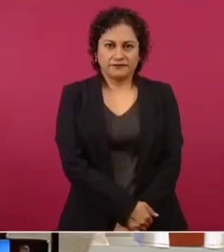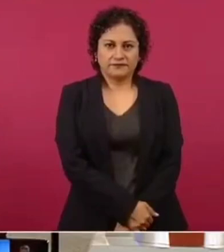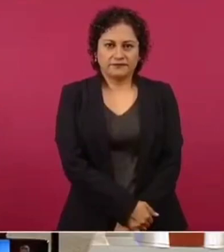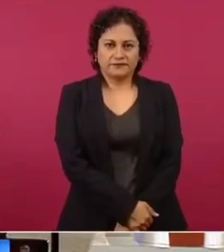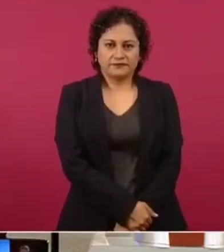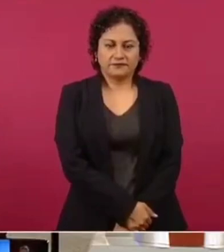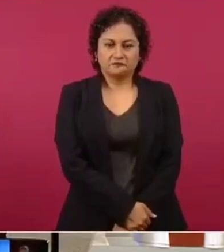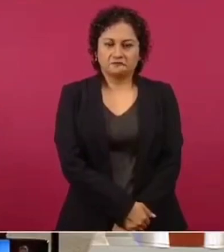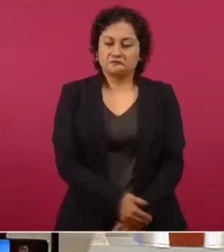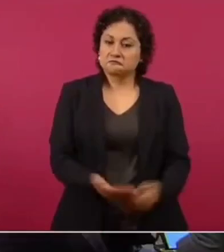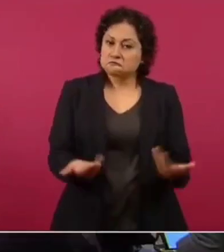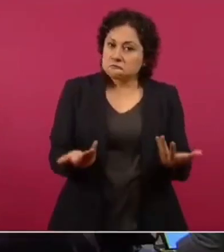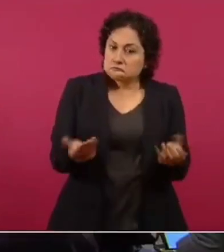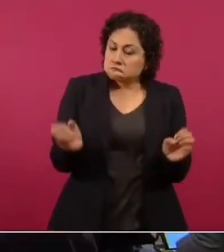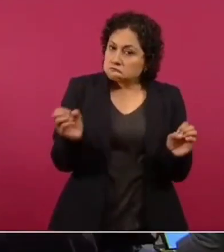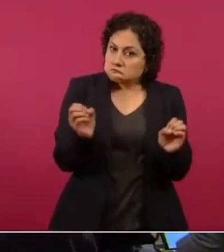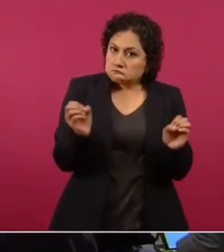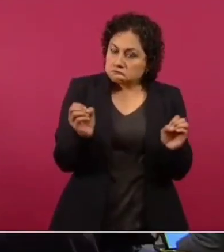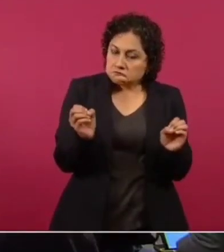Pues este no tiene mucho.